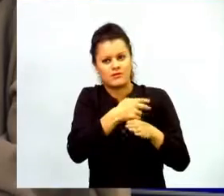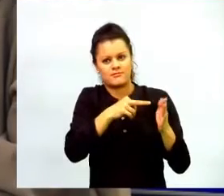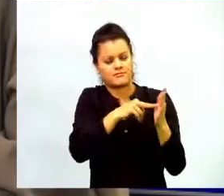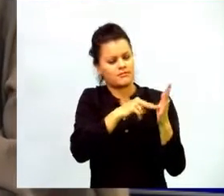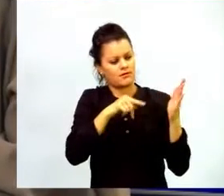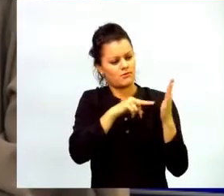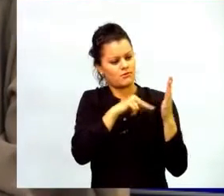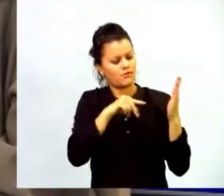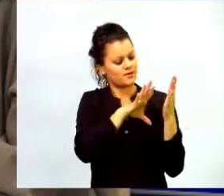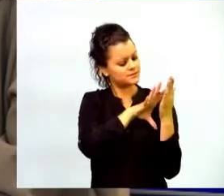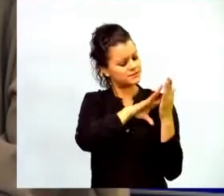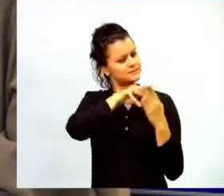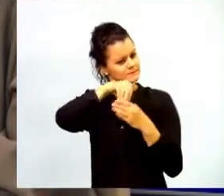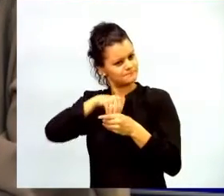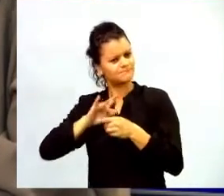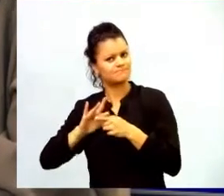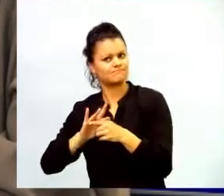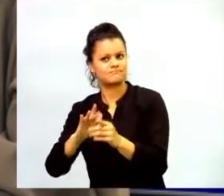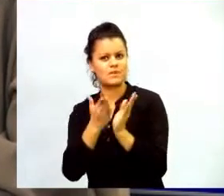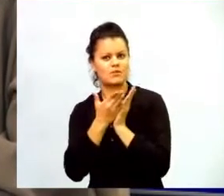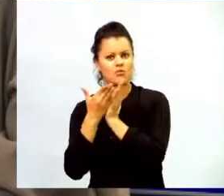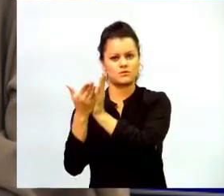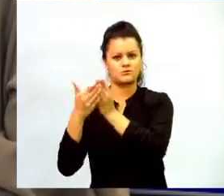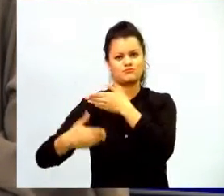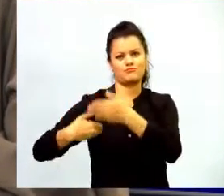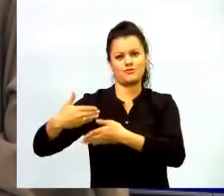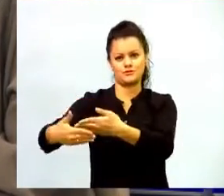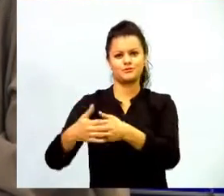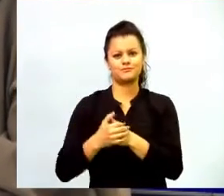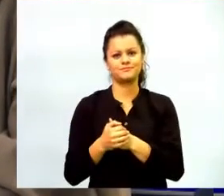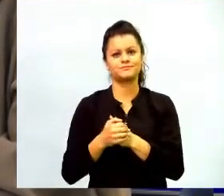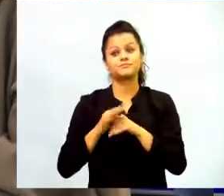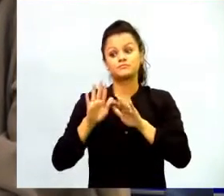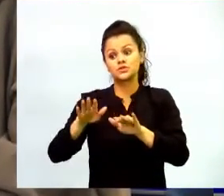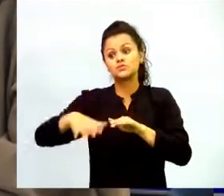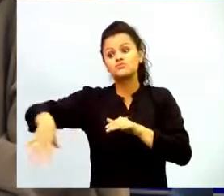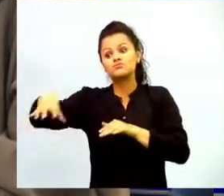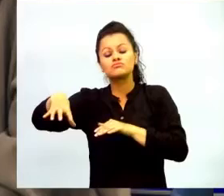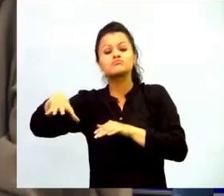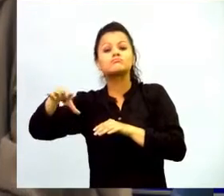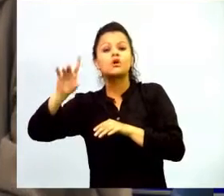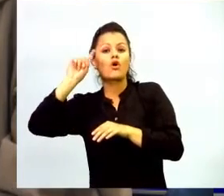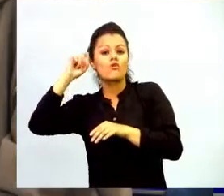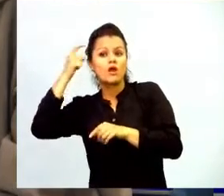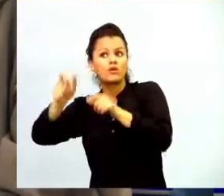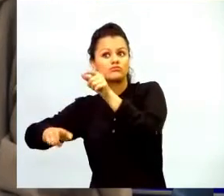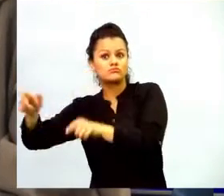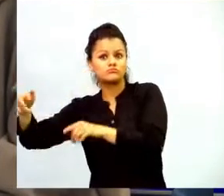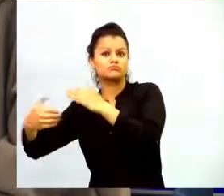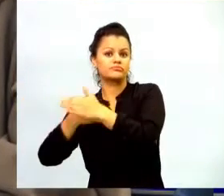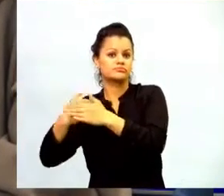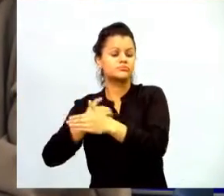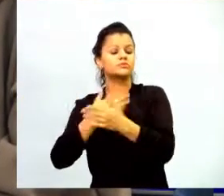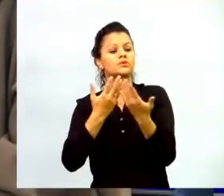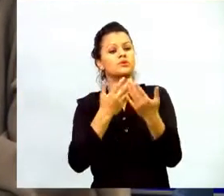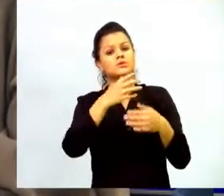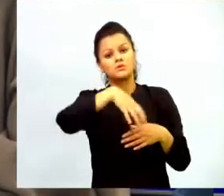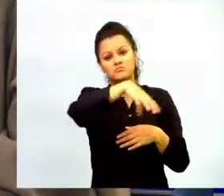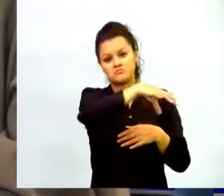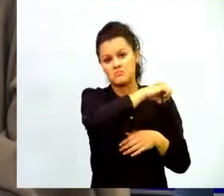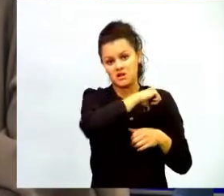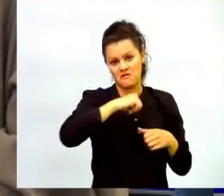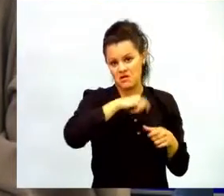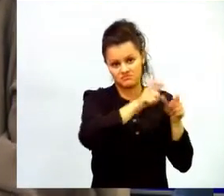los procesos educativos, tanto del sector gubernamental, del sector privado, de los actores locales.